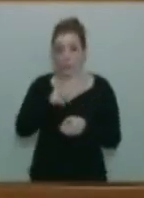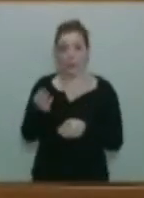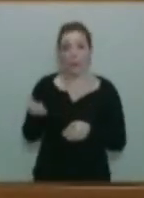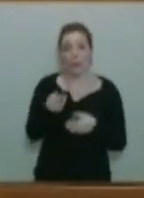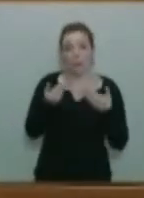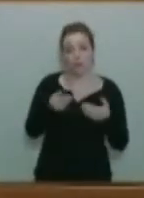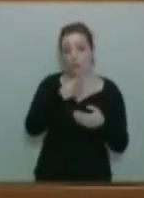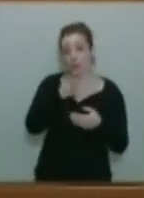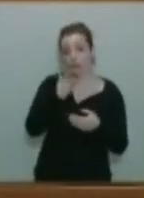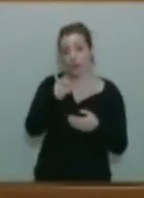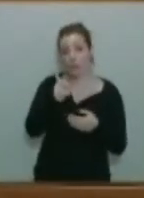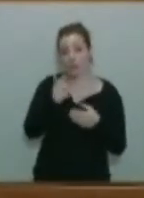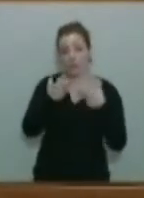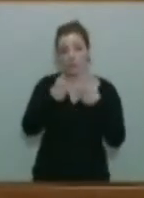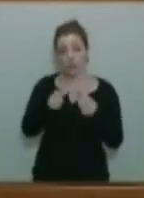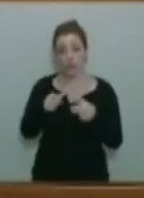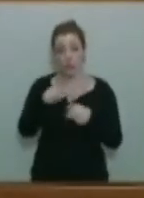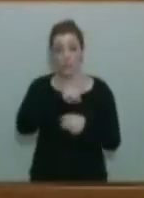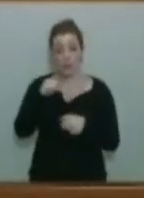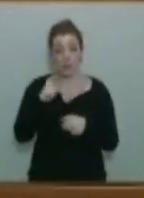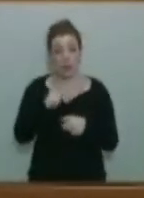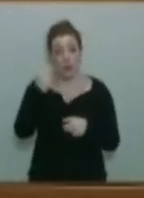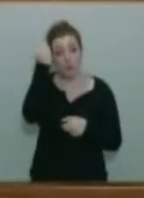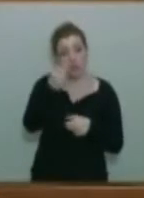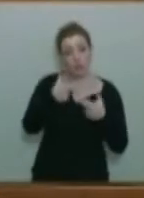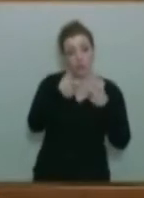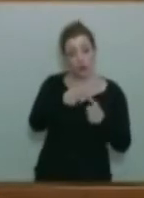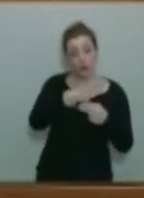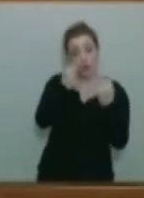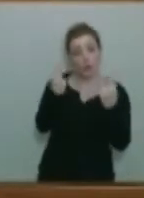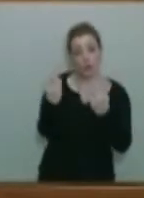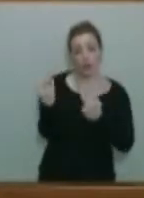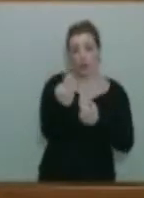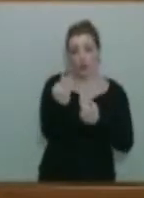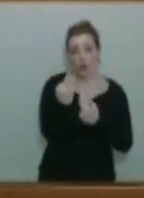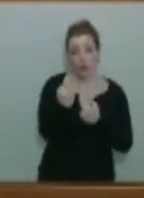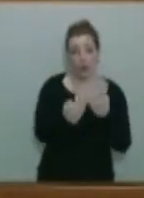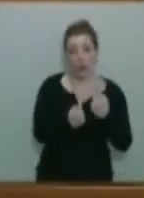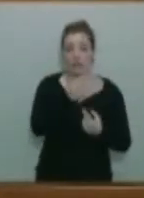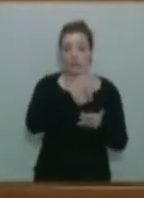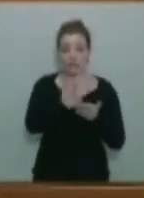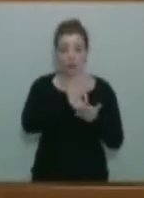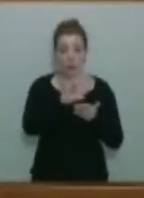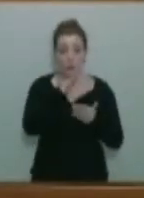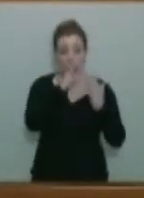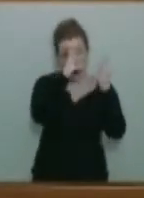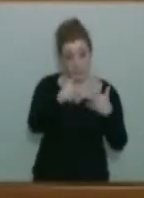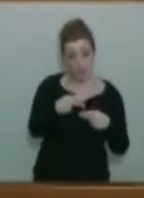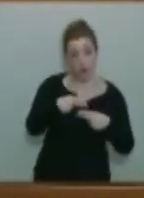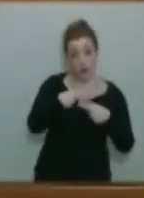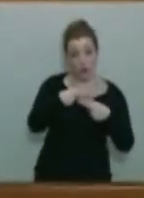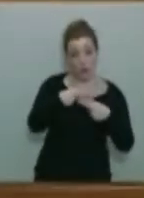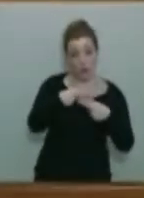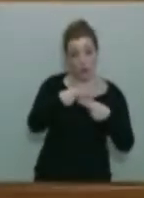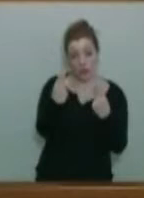que haya competencia con el sector privado, sino que yo creo que el servicio público lo que tiene que buscar es la provisión de determinados servicios para la Administración pública al